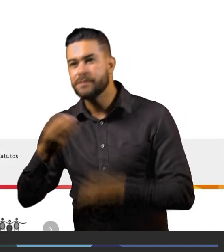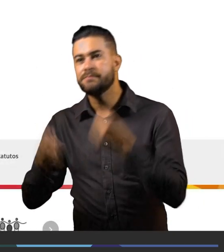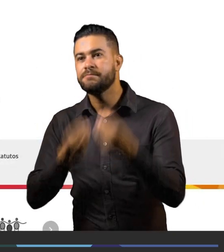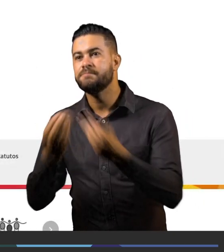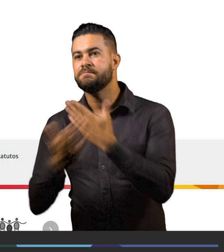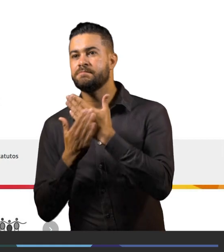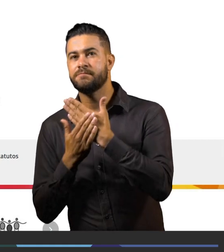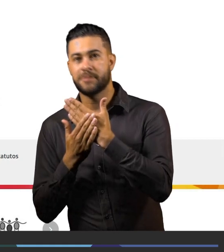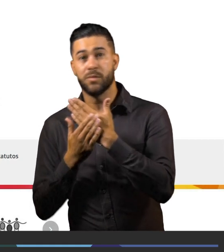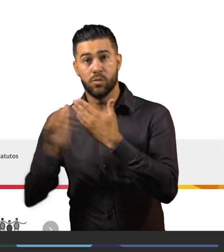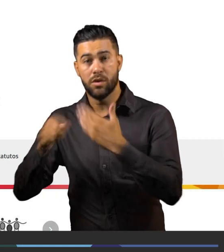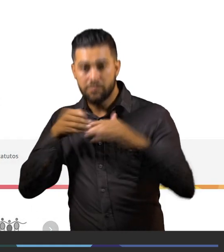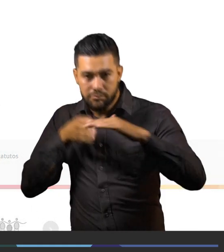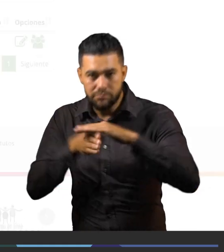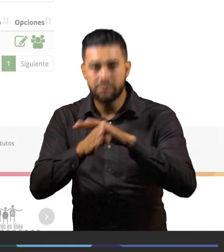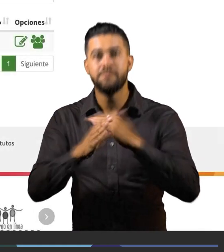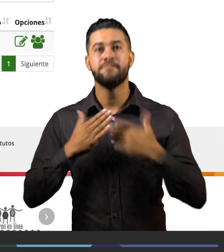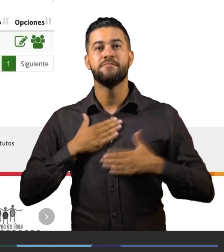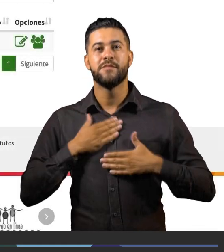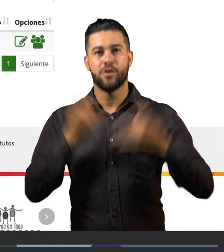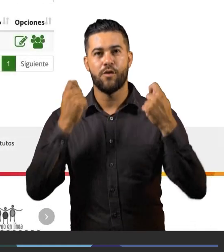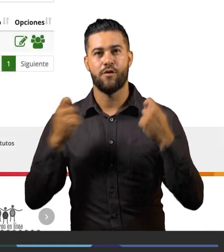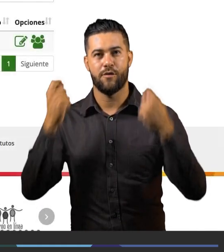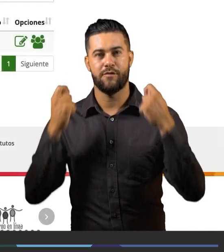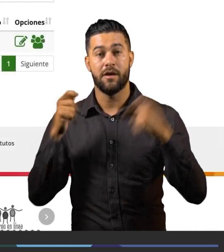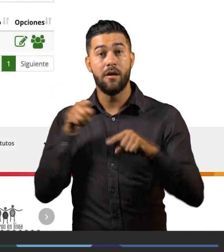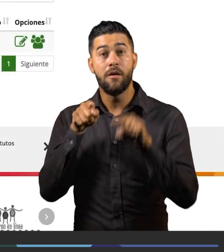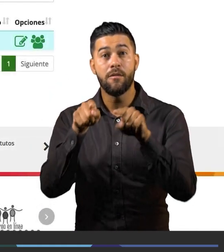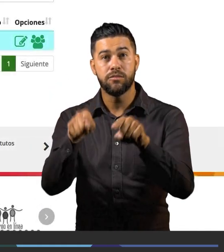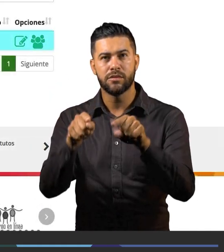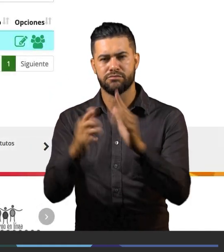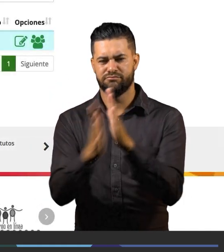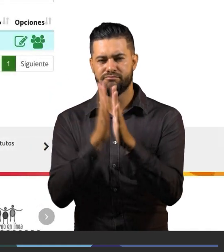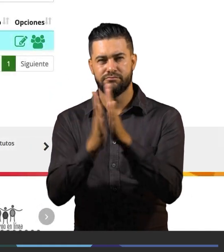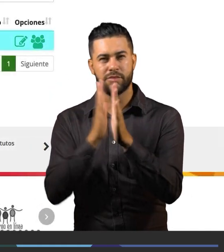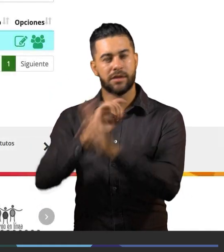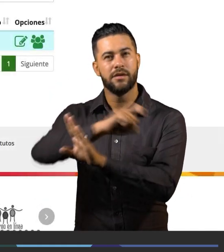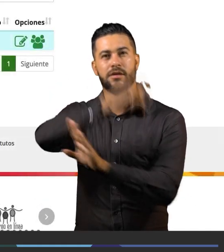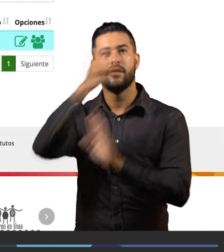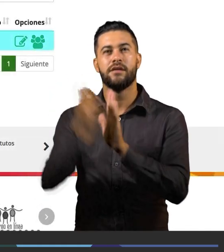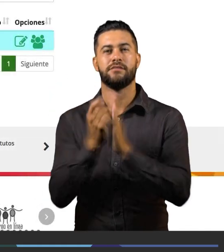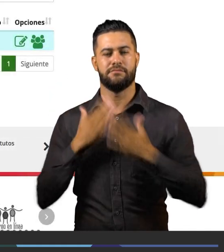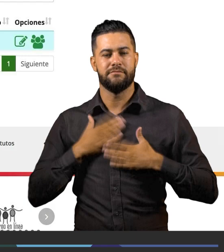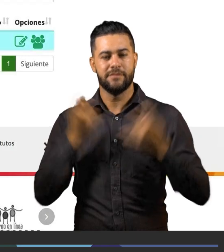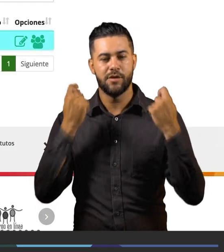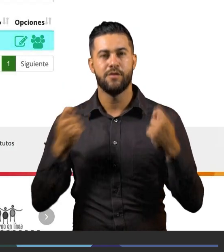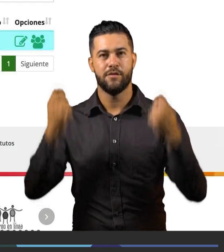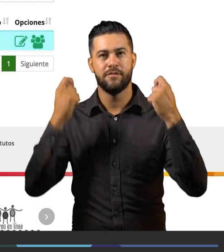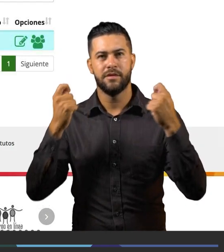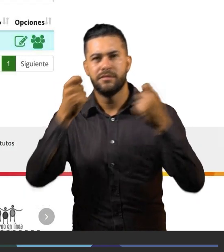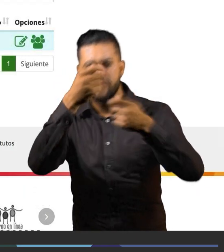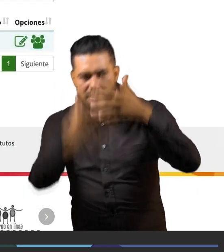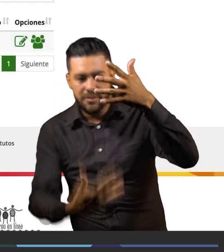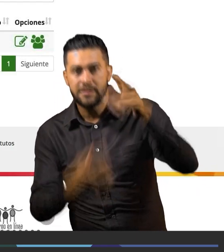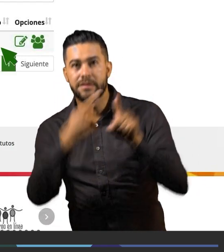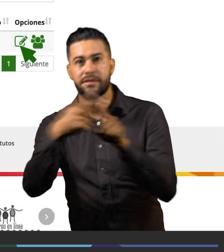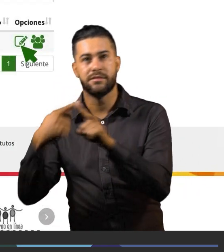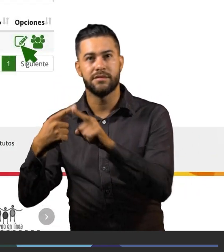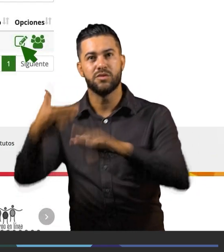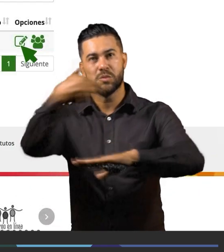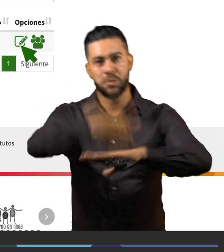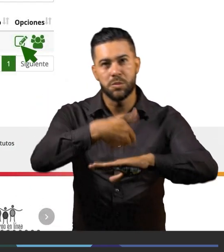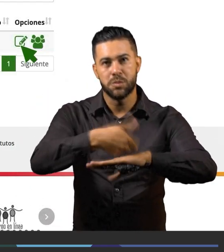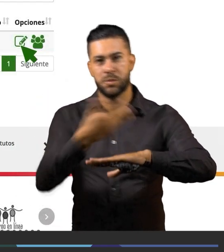la sección Mis ofertas. En esta opción, te enterarás de tus ofertas. Podrás ver opciones de